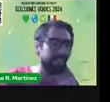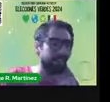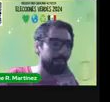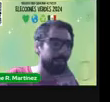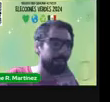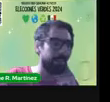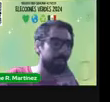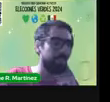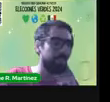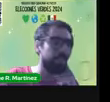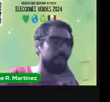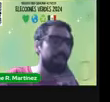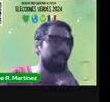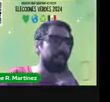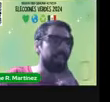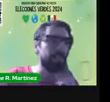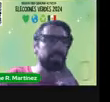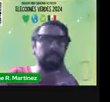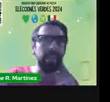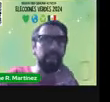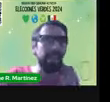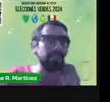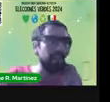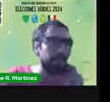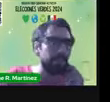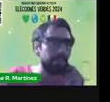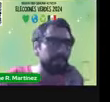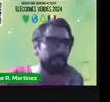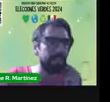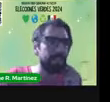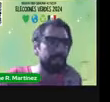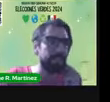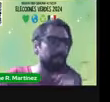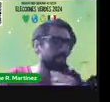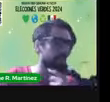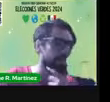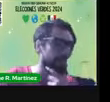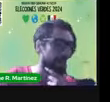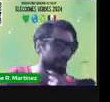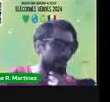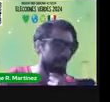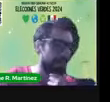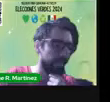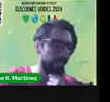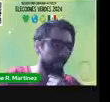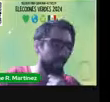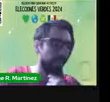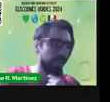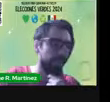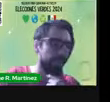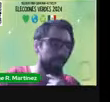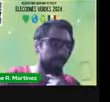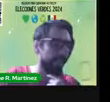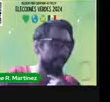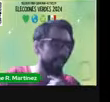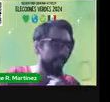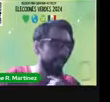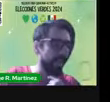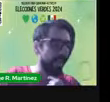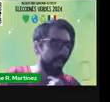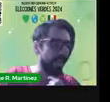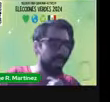la introducción de cierta forma. Y pues era razonable esperar una introducción similar, ¿no? Algo por las líneas del